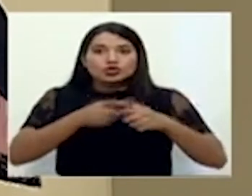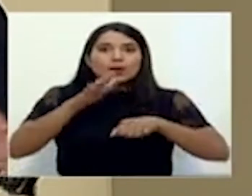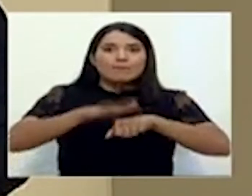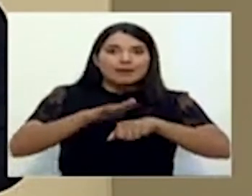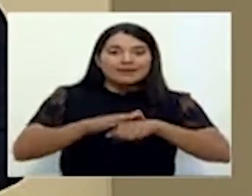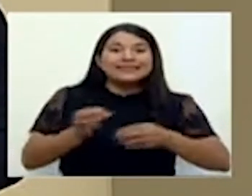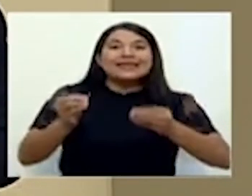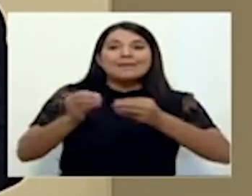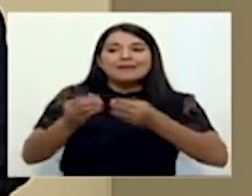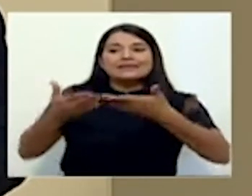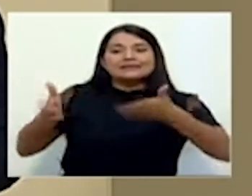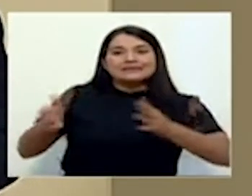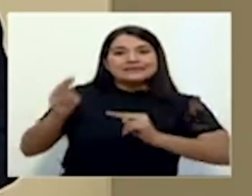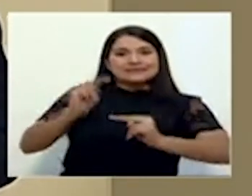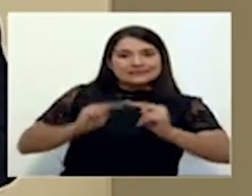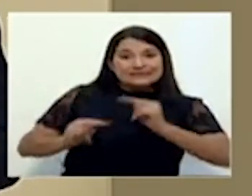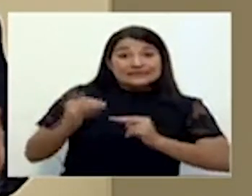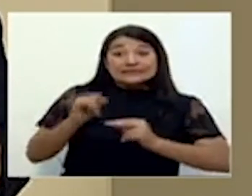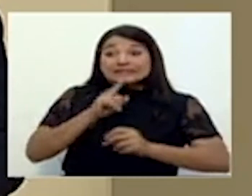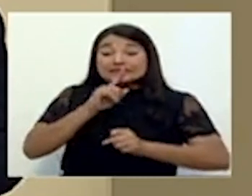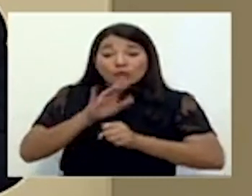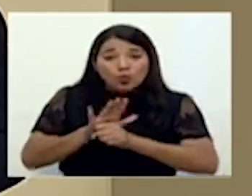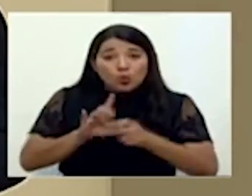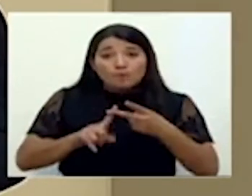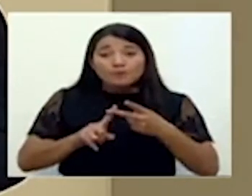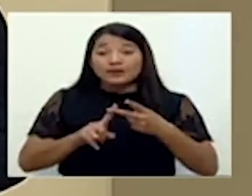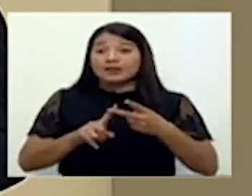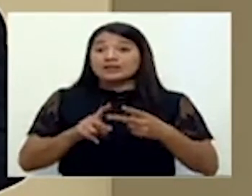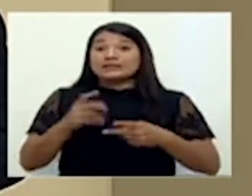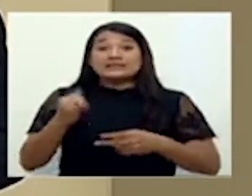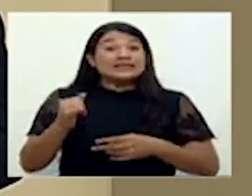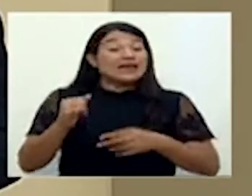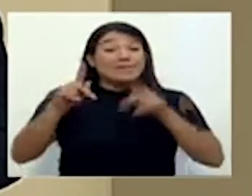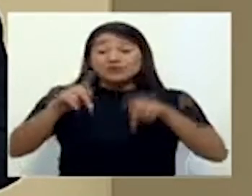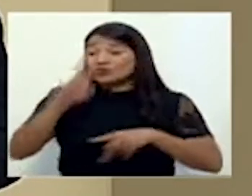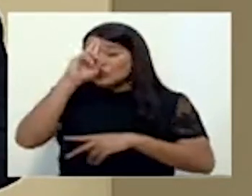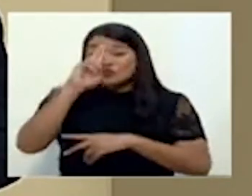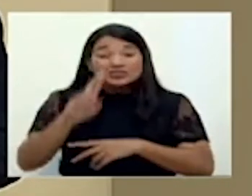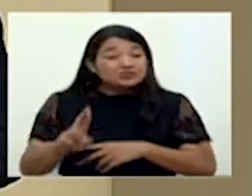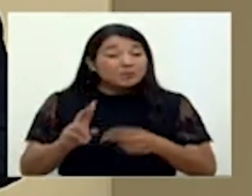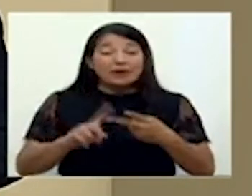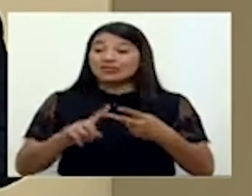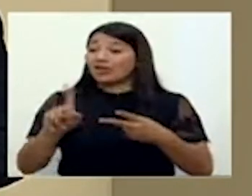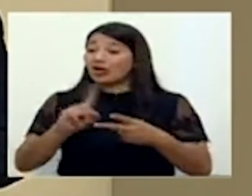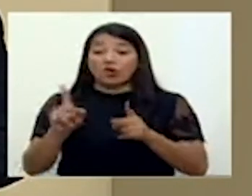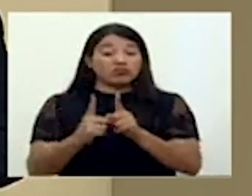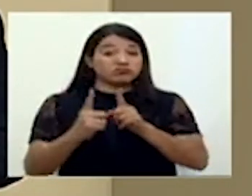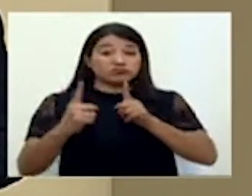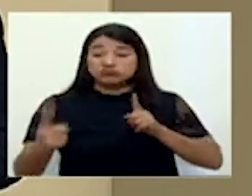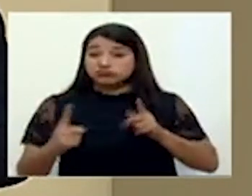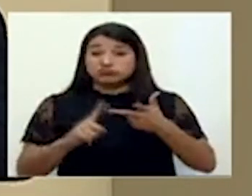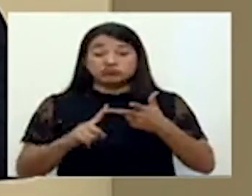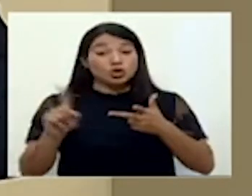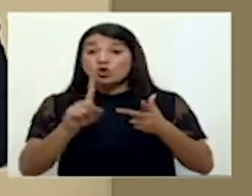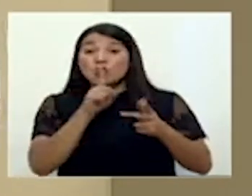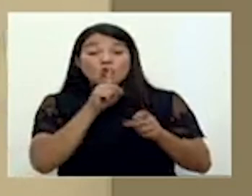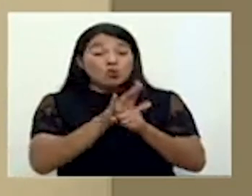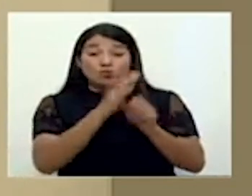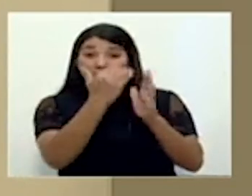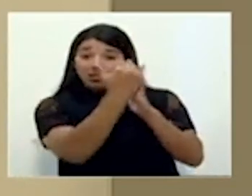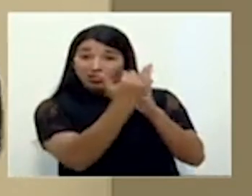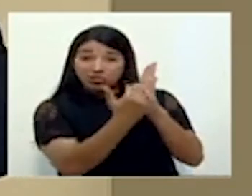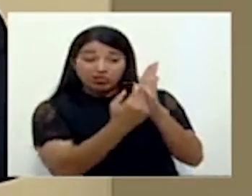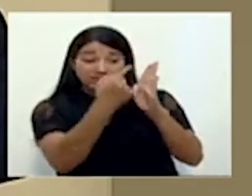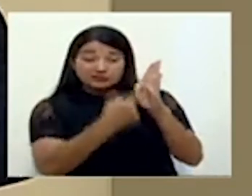hay responsabilidad, si no hay cumplimiento de protocolos, si la gente no se comporta adecuadamente, si no existe verdaderamente una supervisión en el cumplimiento de esos protocolos, el compromiso